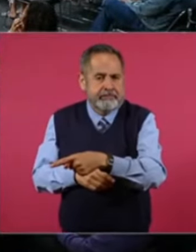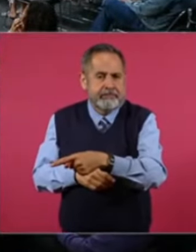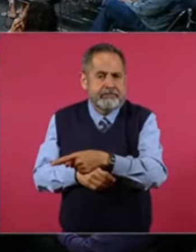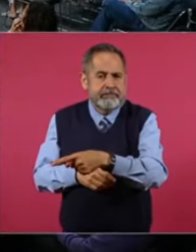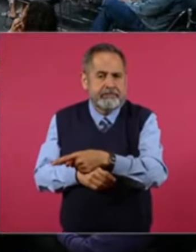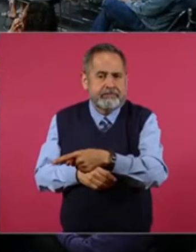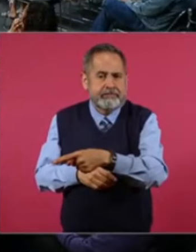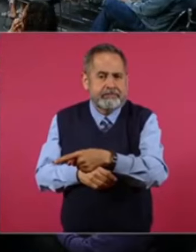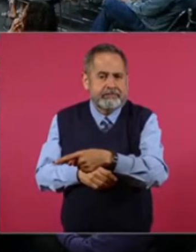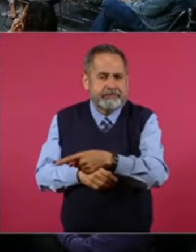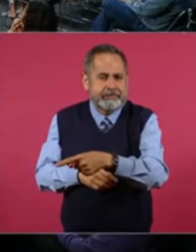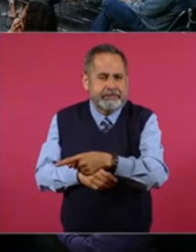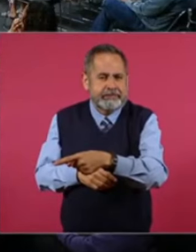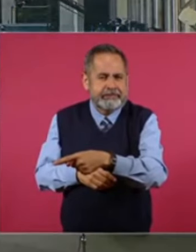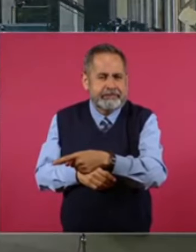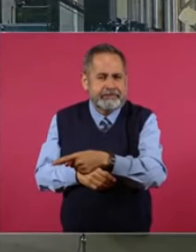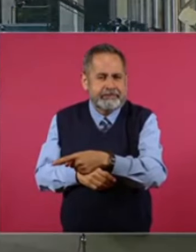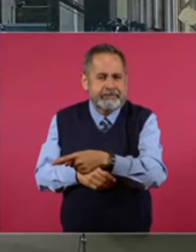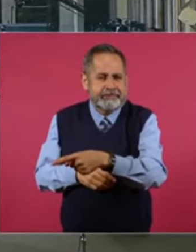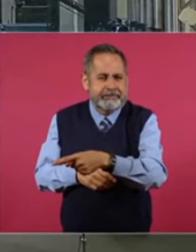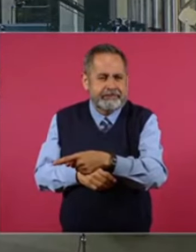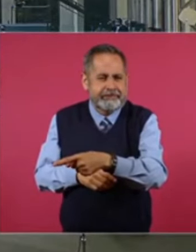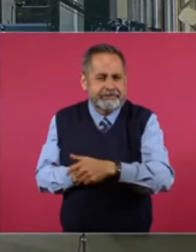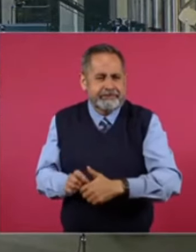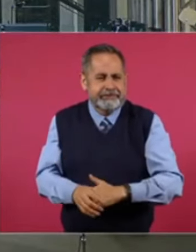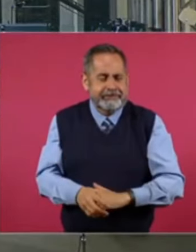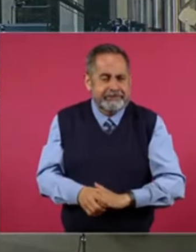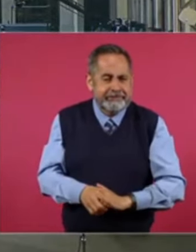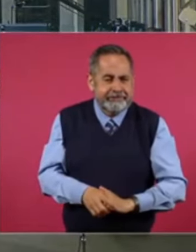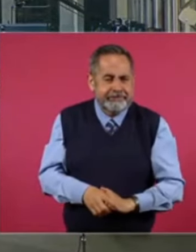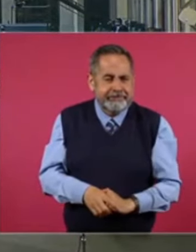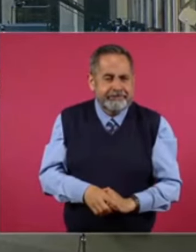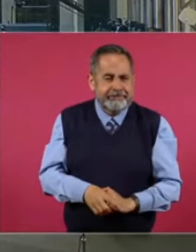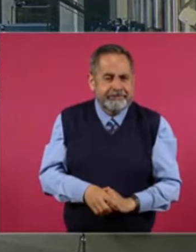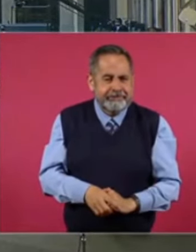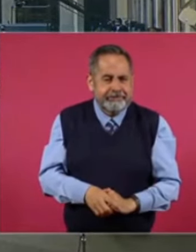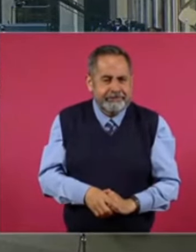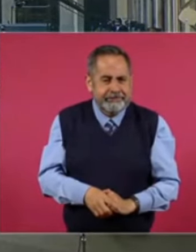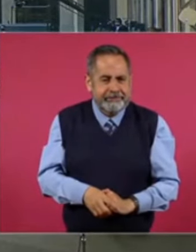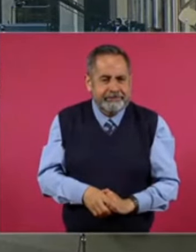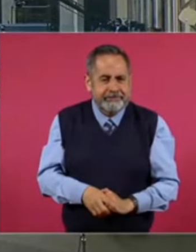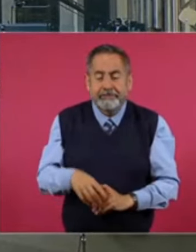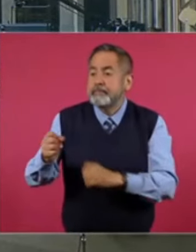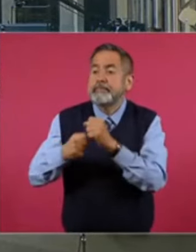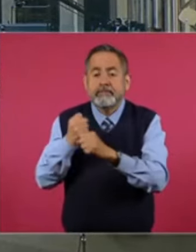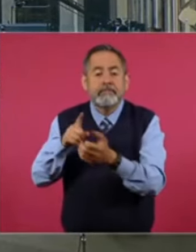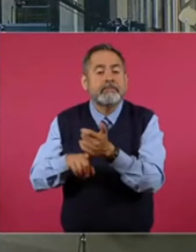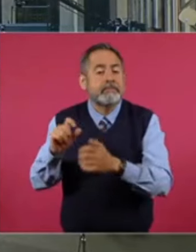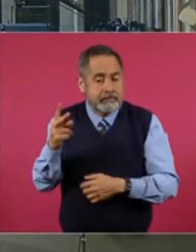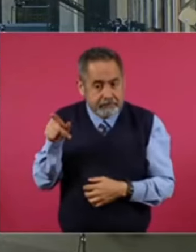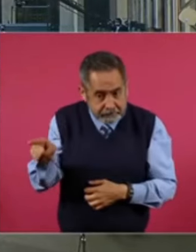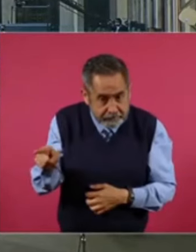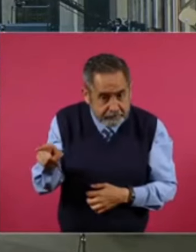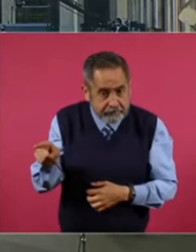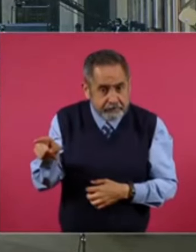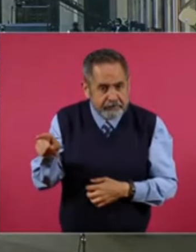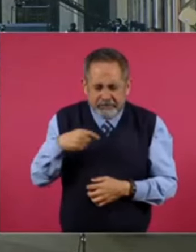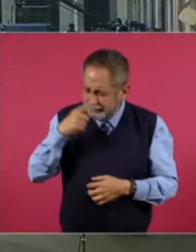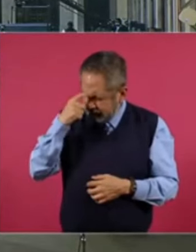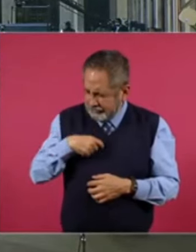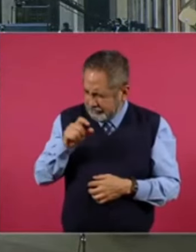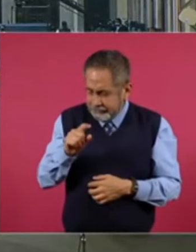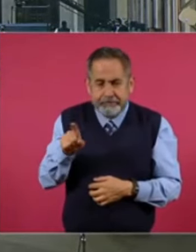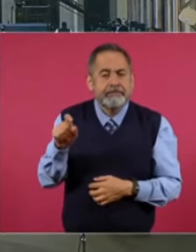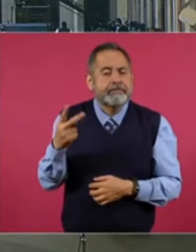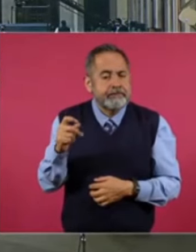El aeropuerto se inauguró en el veintidós. Hace apenas dos años. AISB. El veintidós. Ah. En el veintidós. Sí. Hace apenas dos años. Sí. Yo dije veinte.